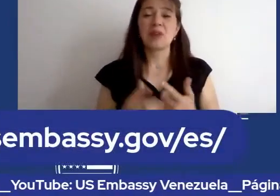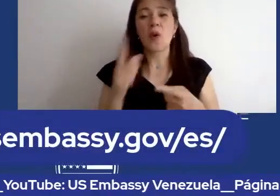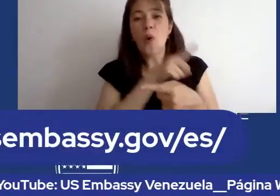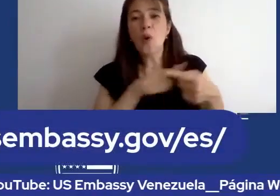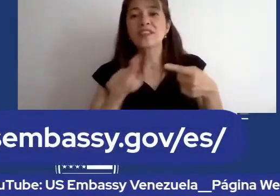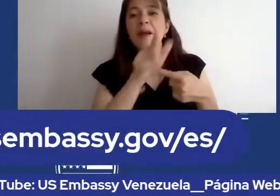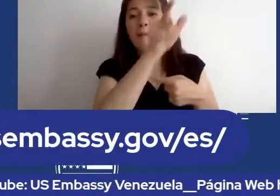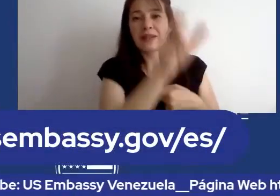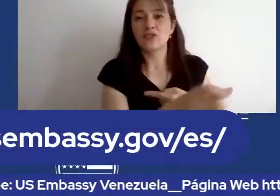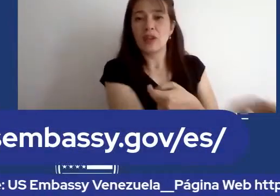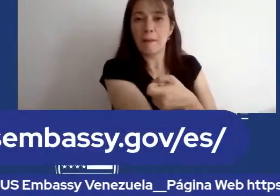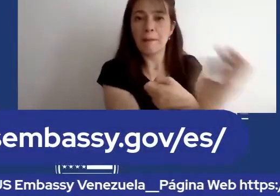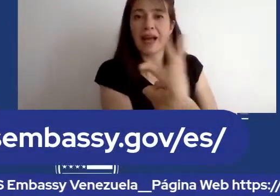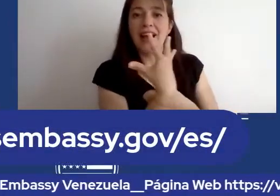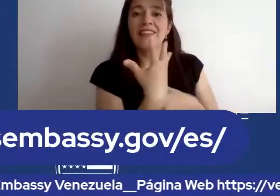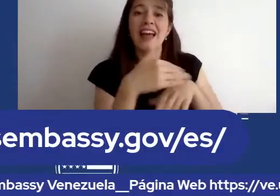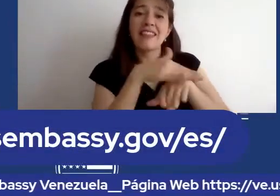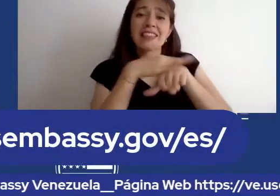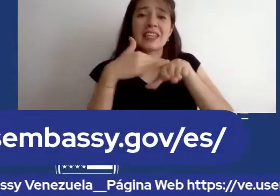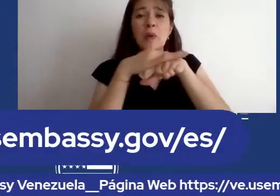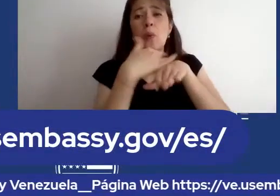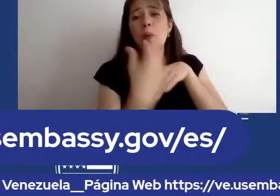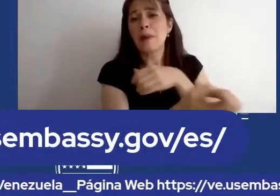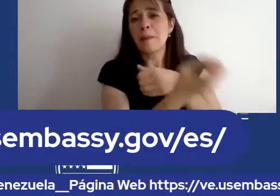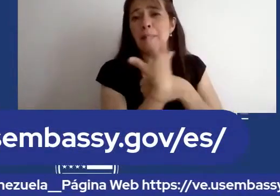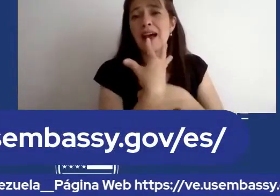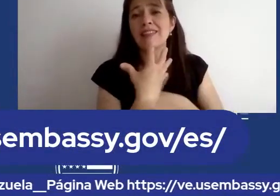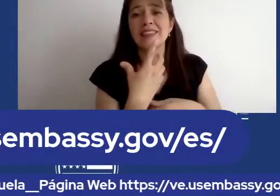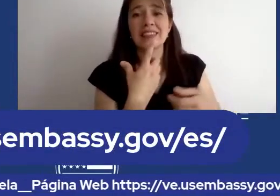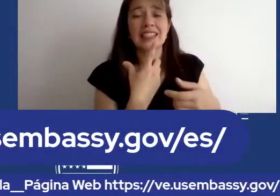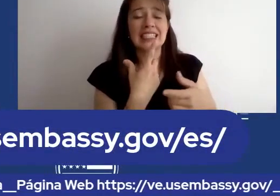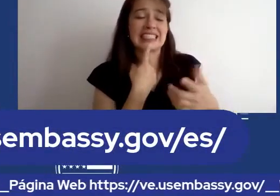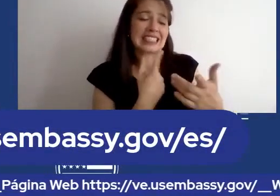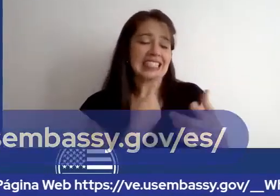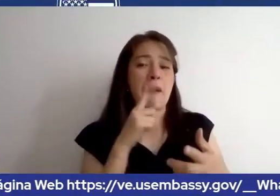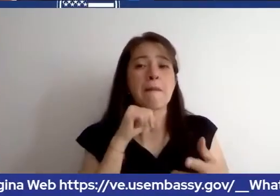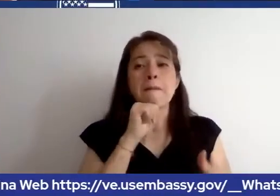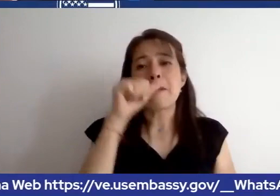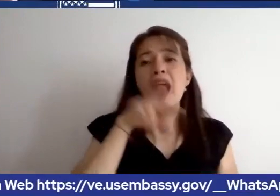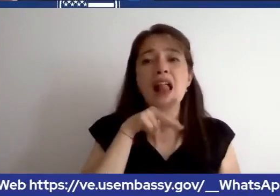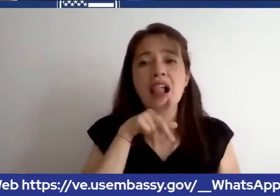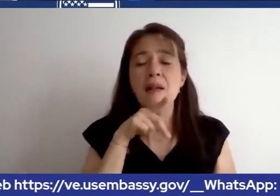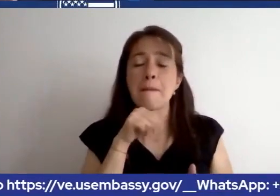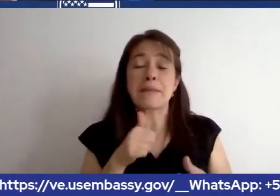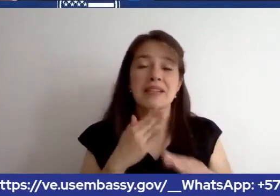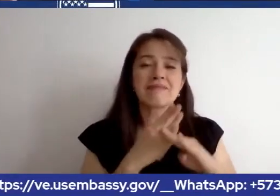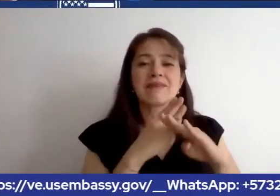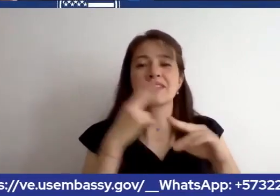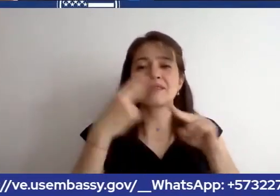Eduard Guadarrama, perdón por decir su apellido mal, Eduard